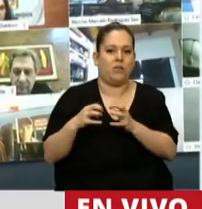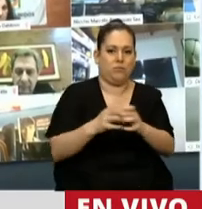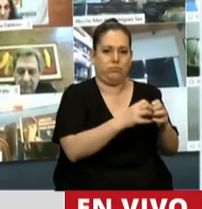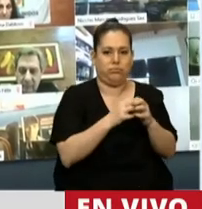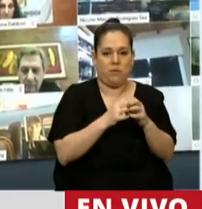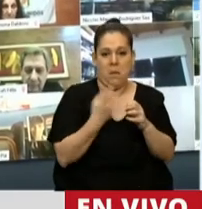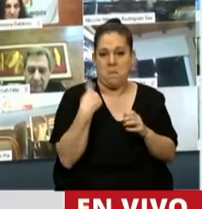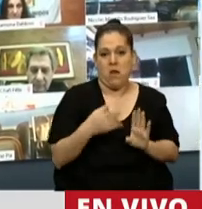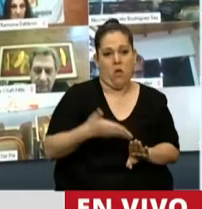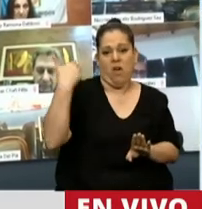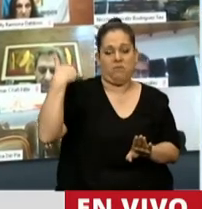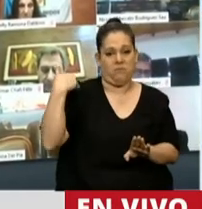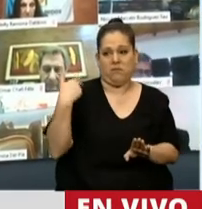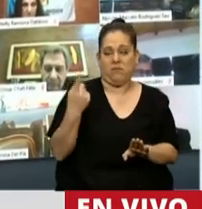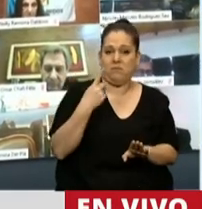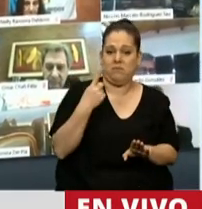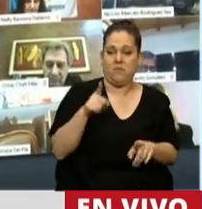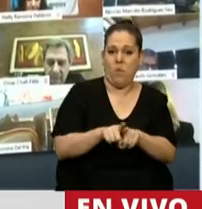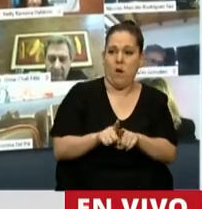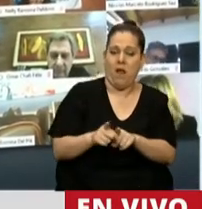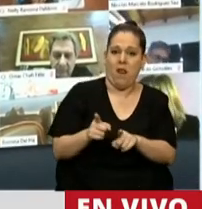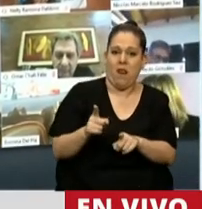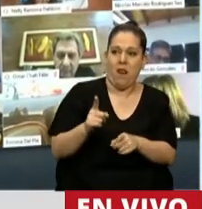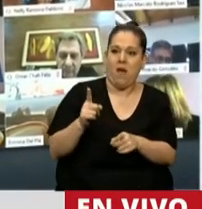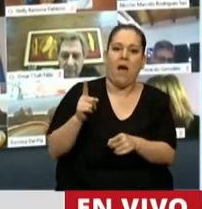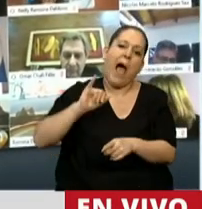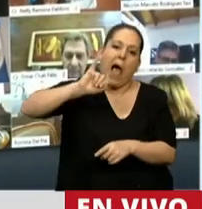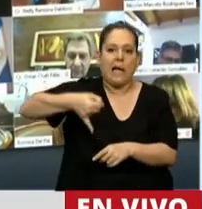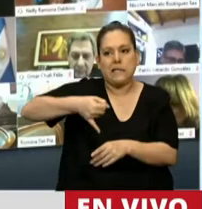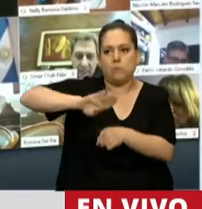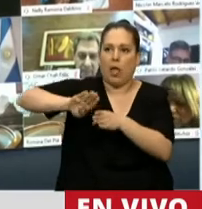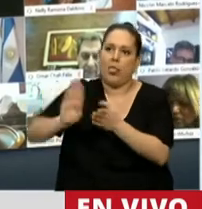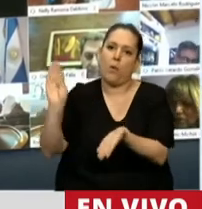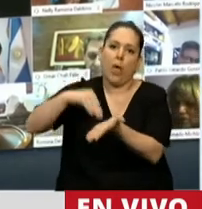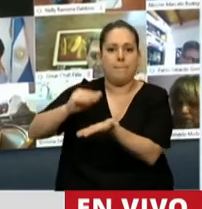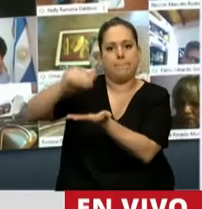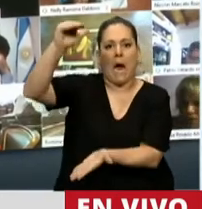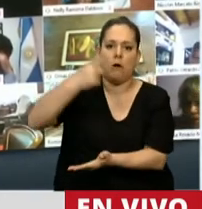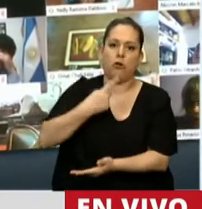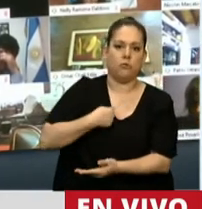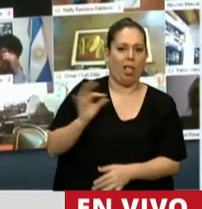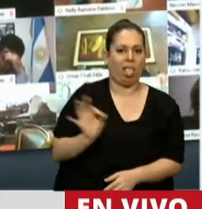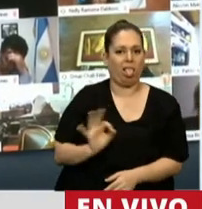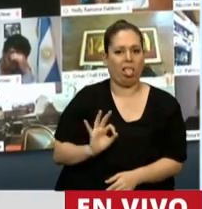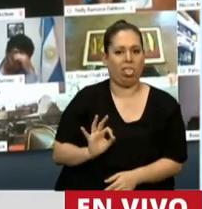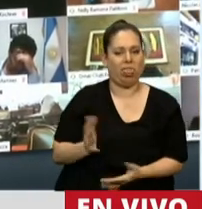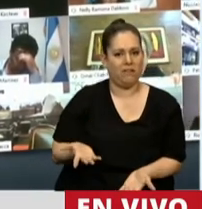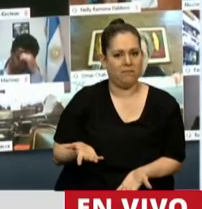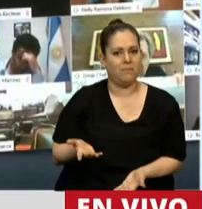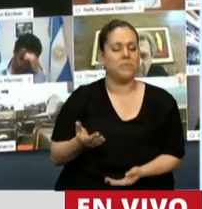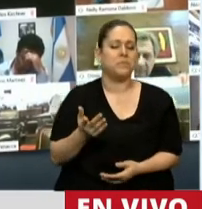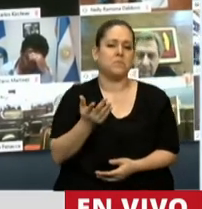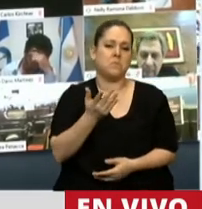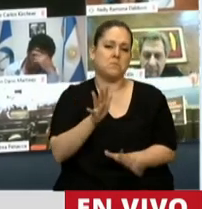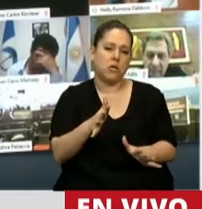anteriormente al momento de contraerse esa deuda. Sin embargo, el presidente Alberto Fernández en febrero